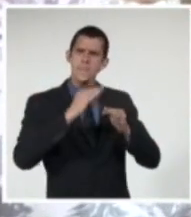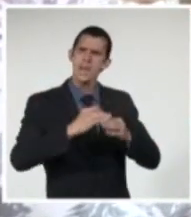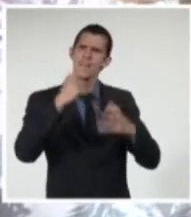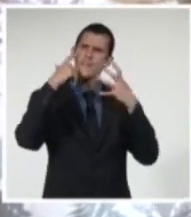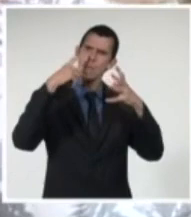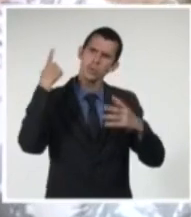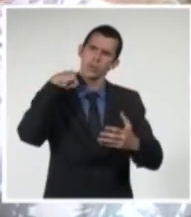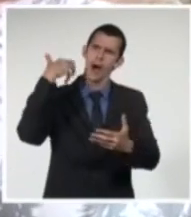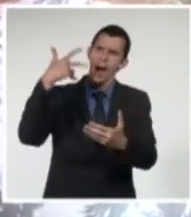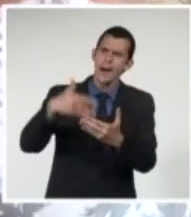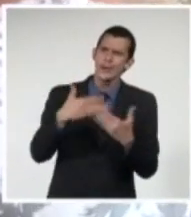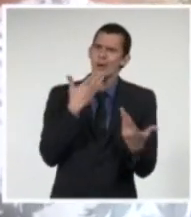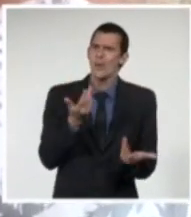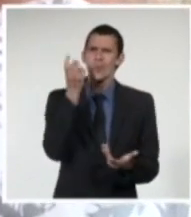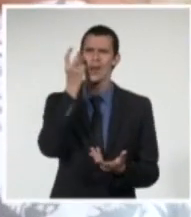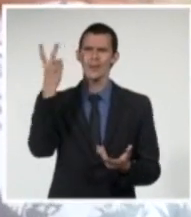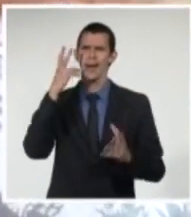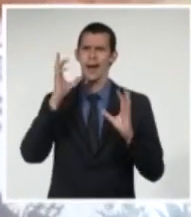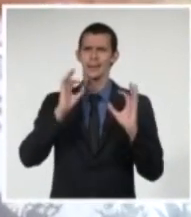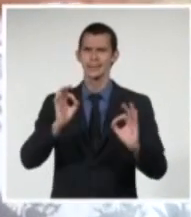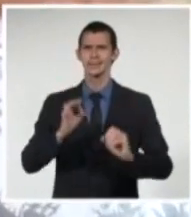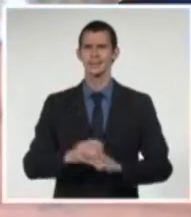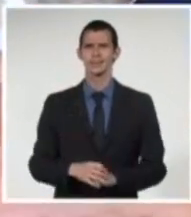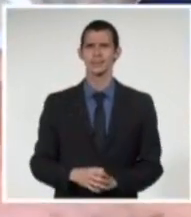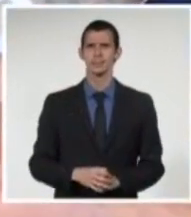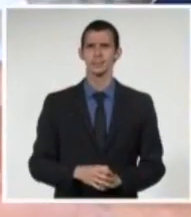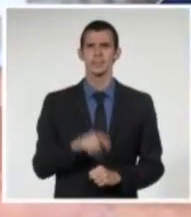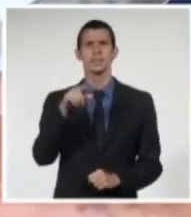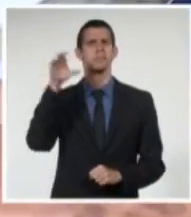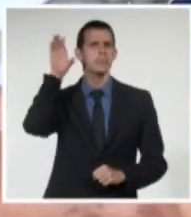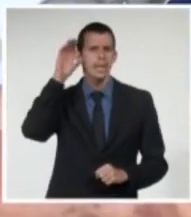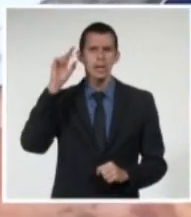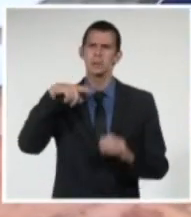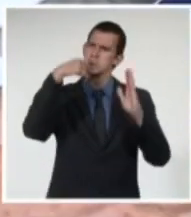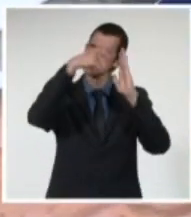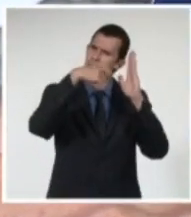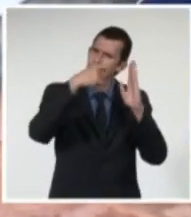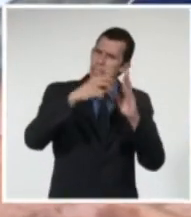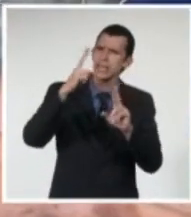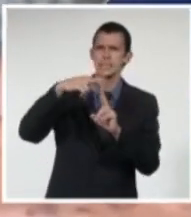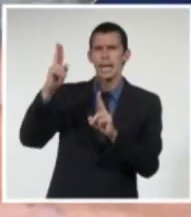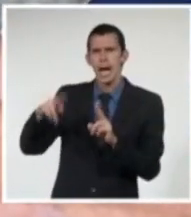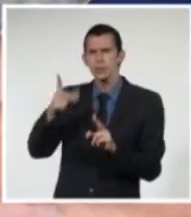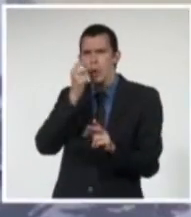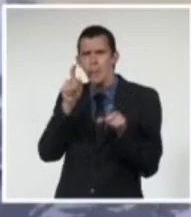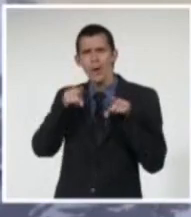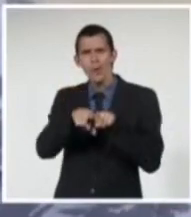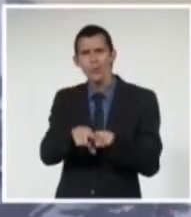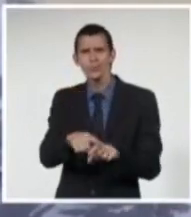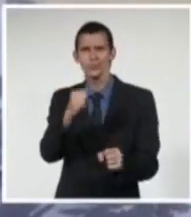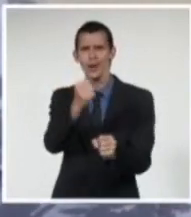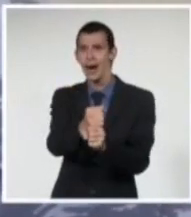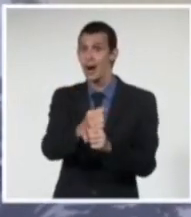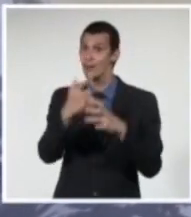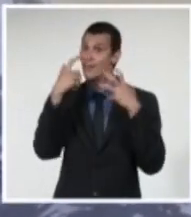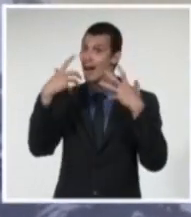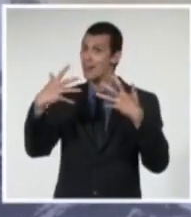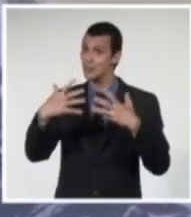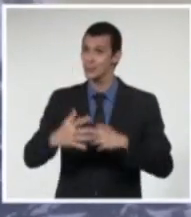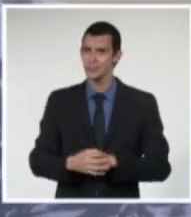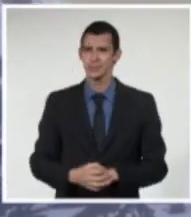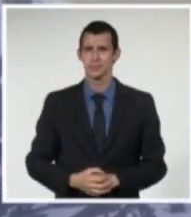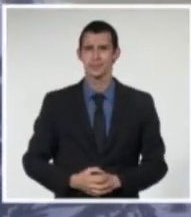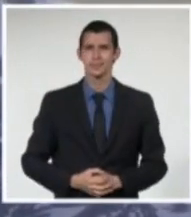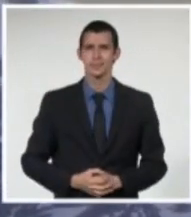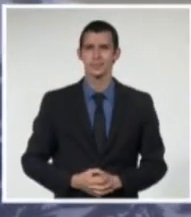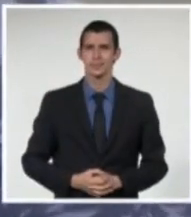grandes figuras del cine, el teatro y la televisión cubana de todos los tiempos. De cierta manera. ¿Esa no es